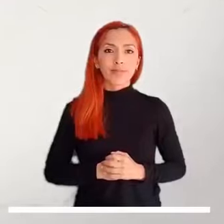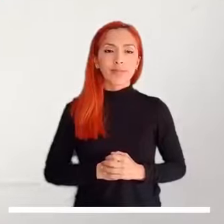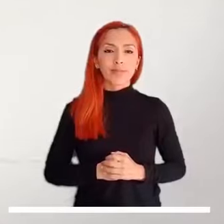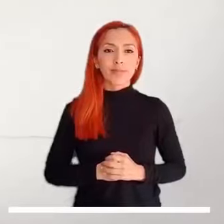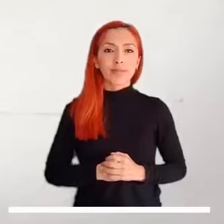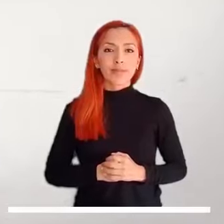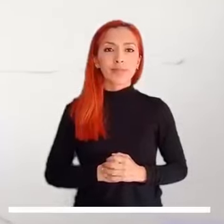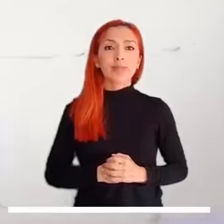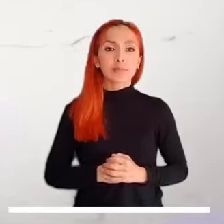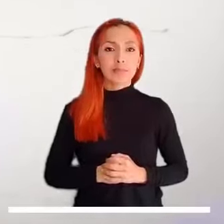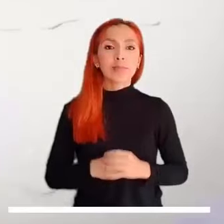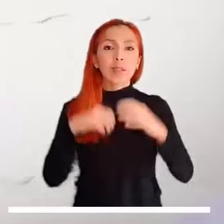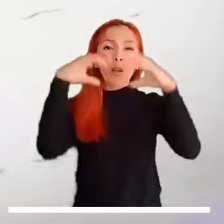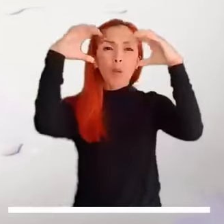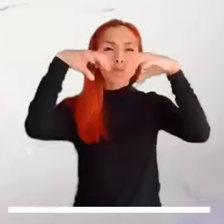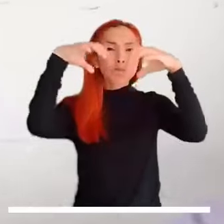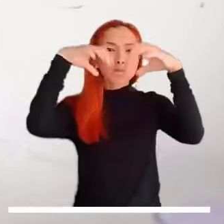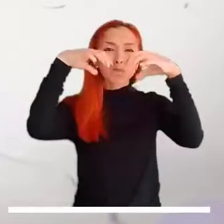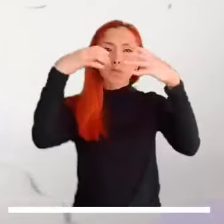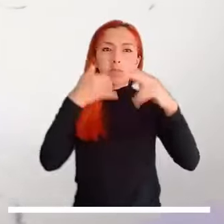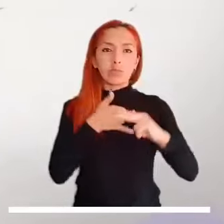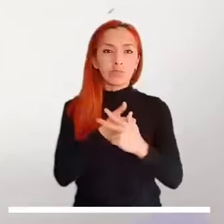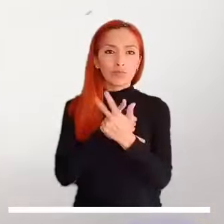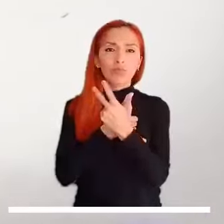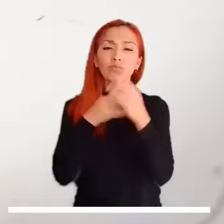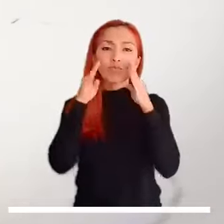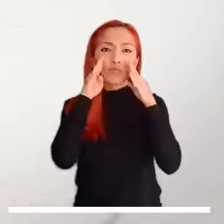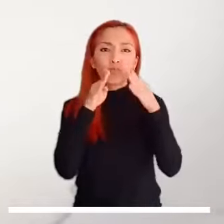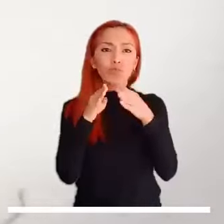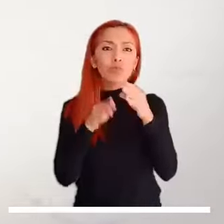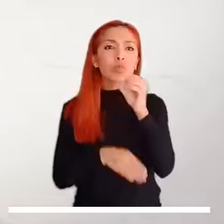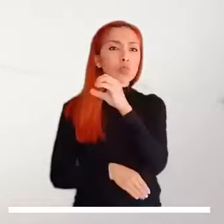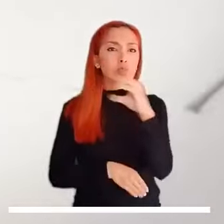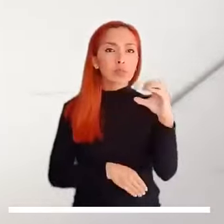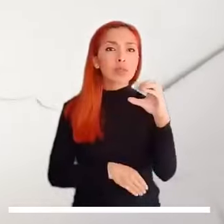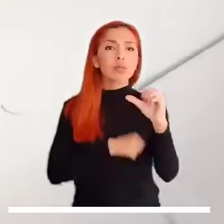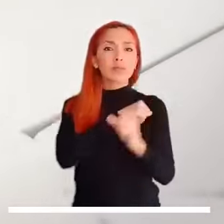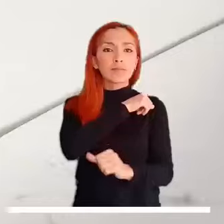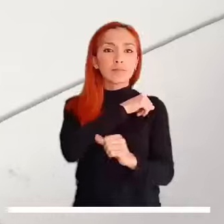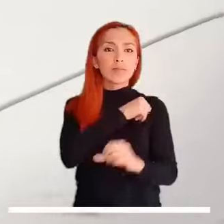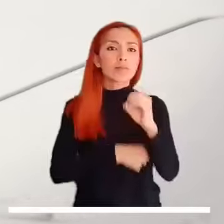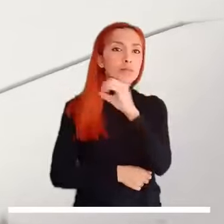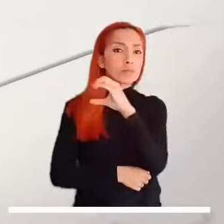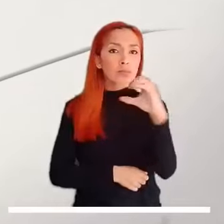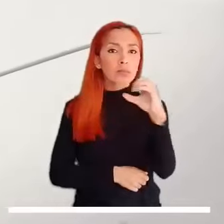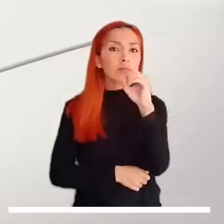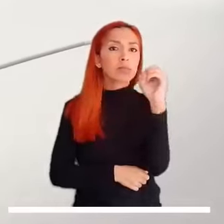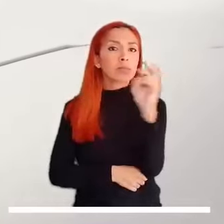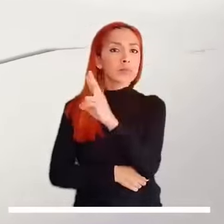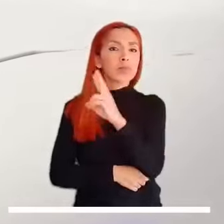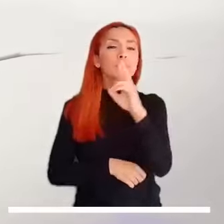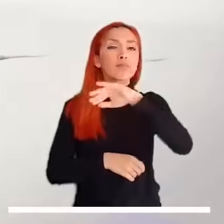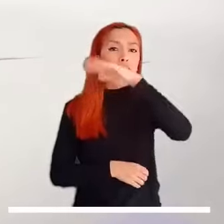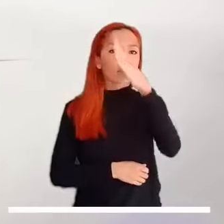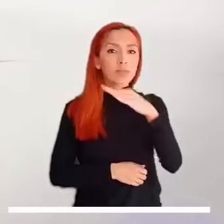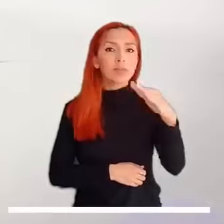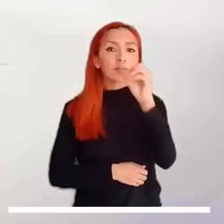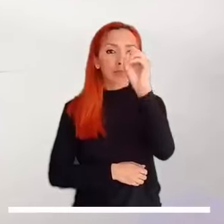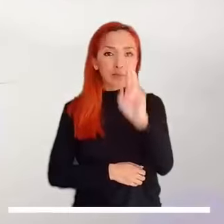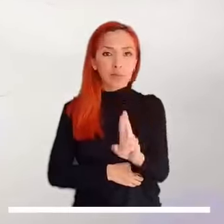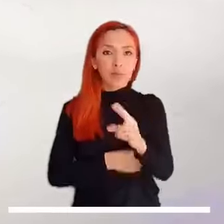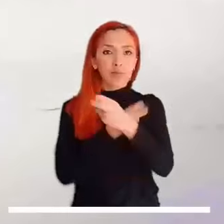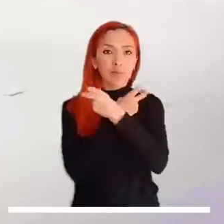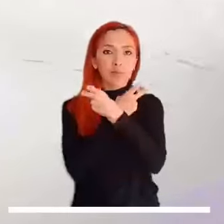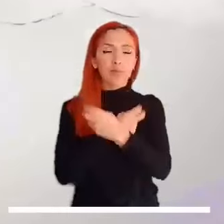La actividad lluviosa de los Andes se focalizaría en Occidente de Boyacá, Occidente y Oriente de Antioquia y Sur de